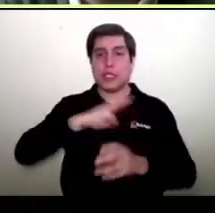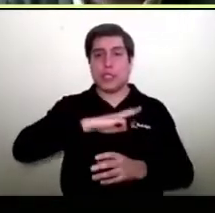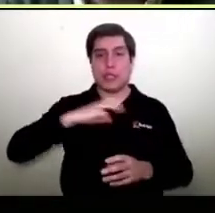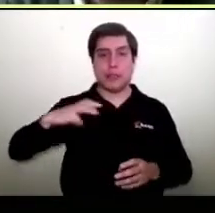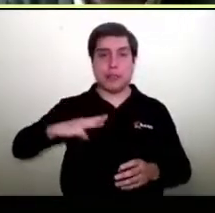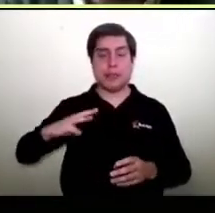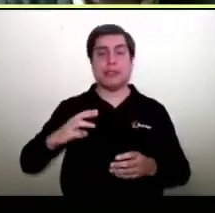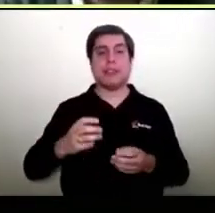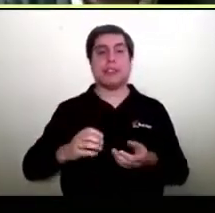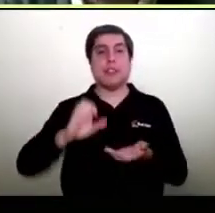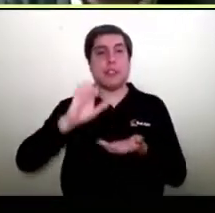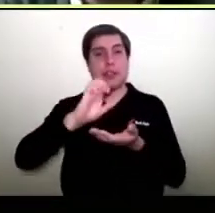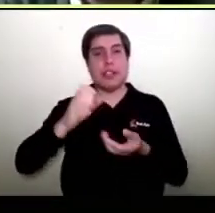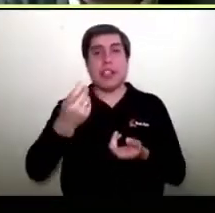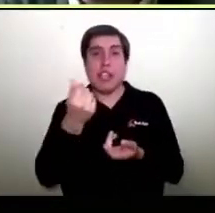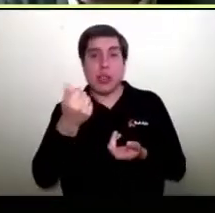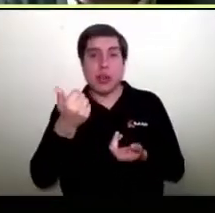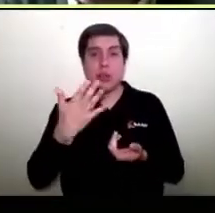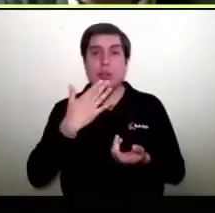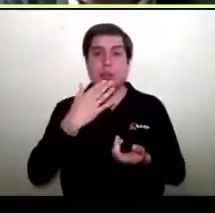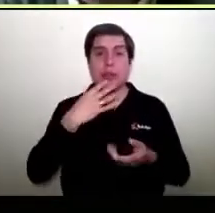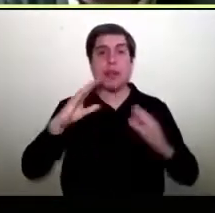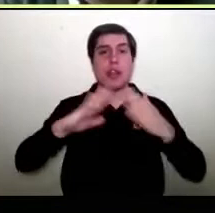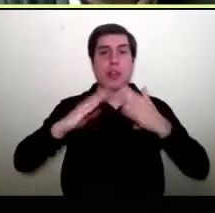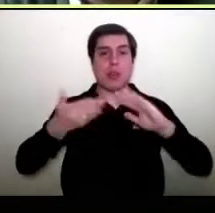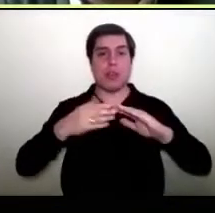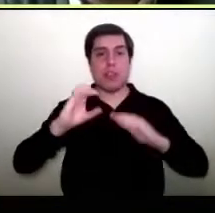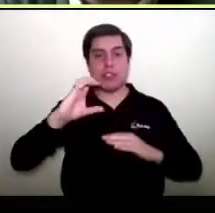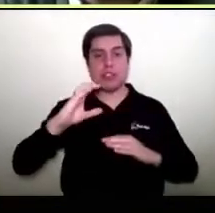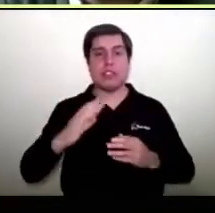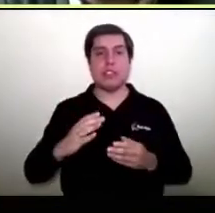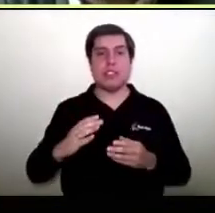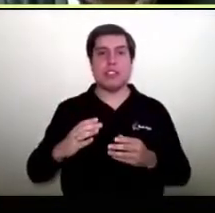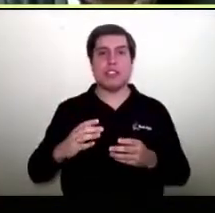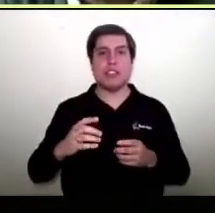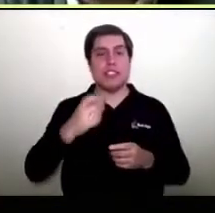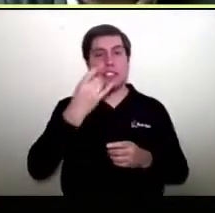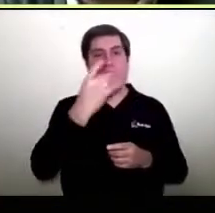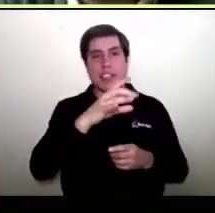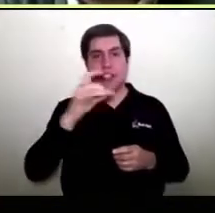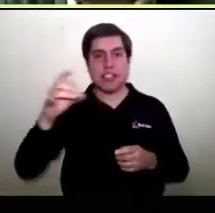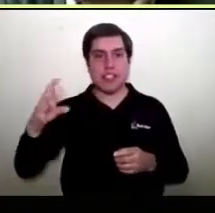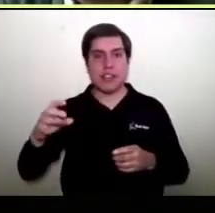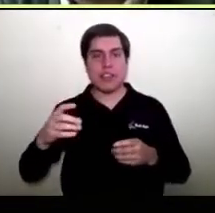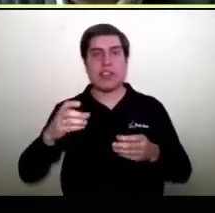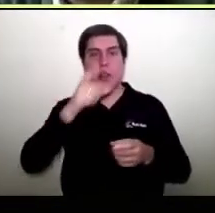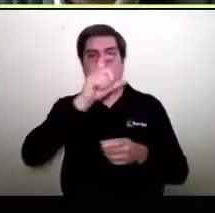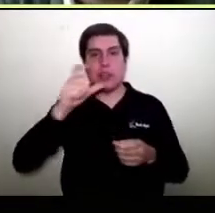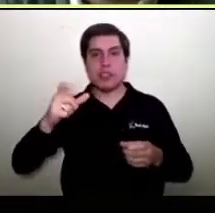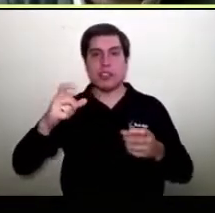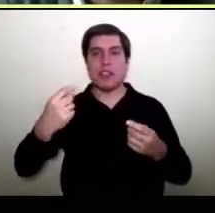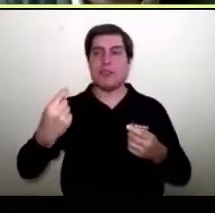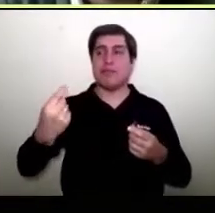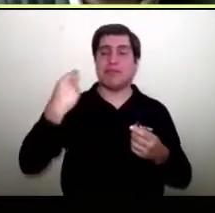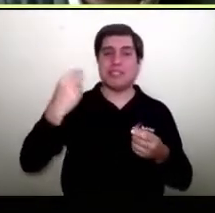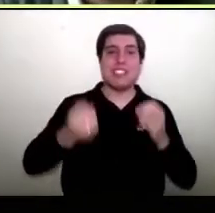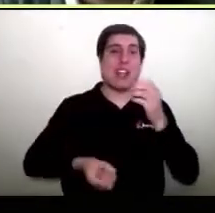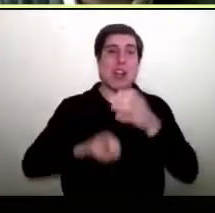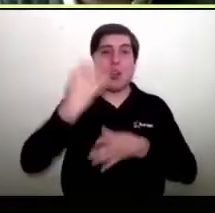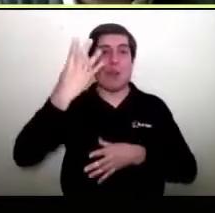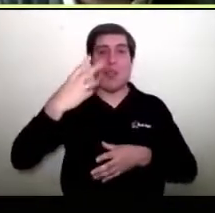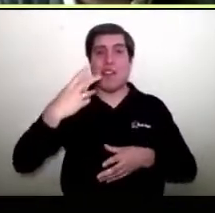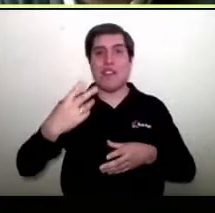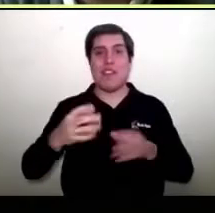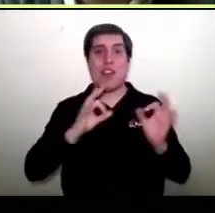tu PYME, a Comunidad C y a todos los que hoy día están detrás de cada una de estas pantallas, que es la nueva normalidad. Como todos nos vemos